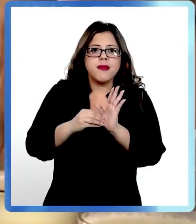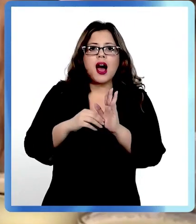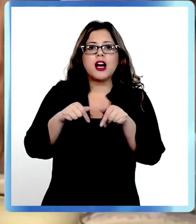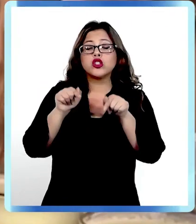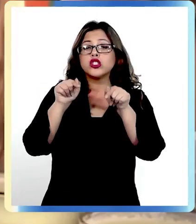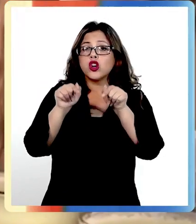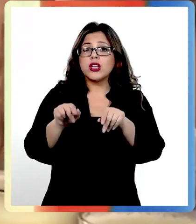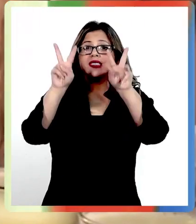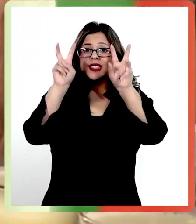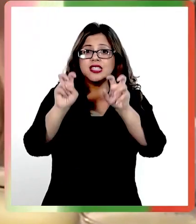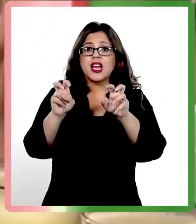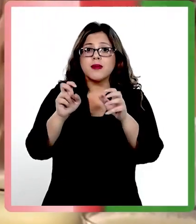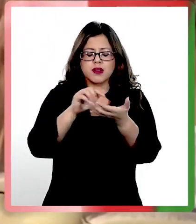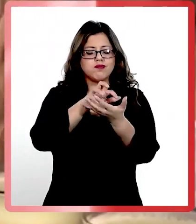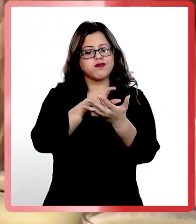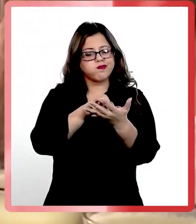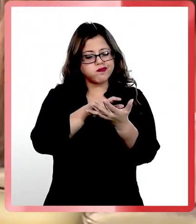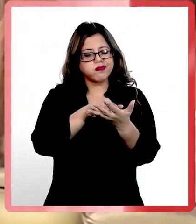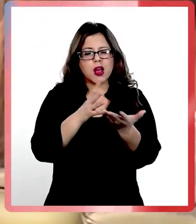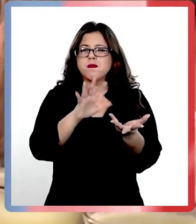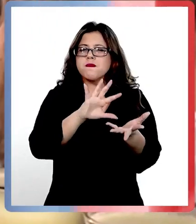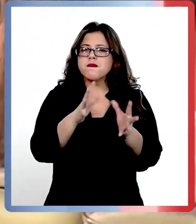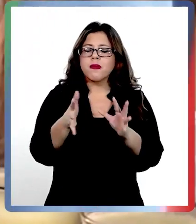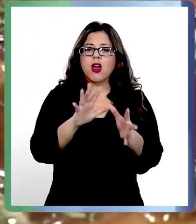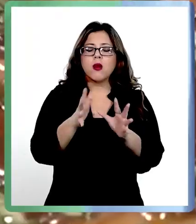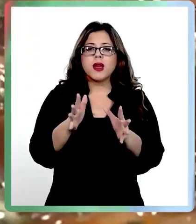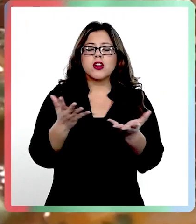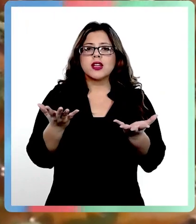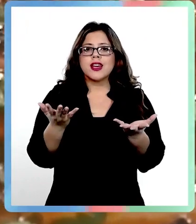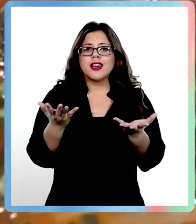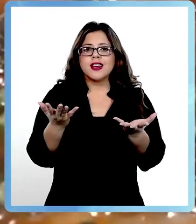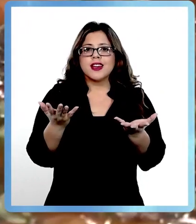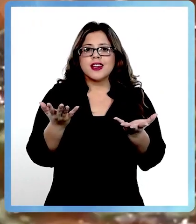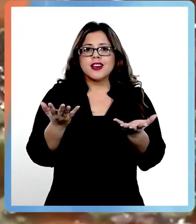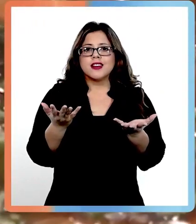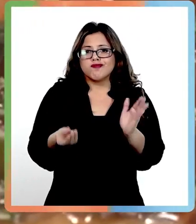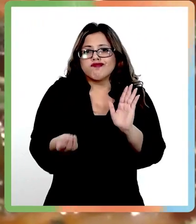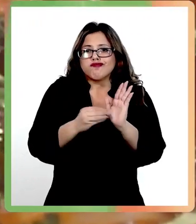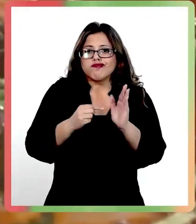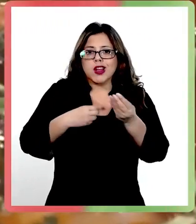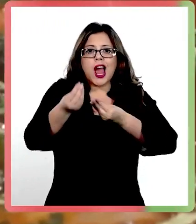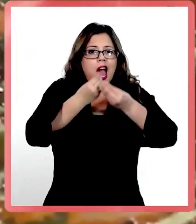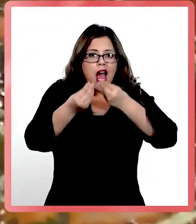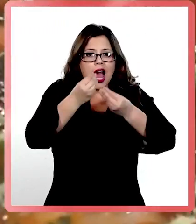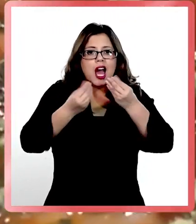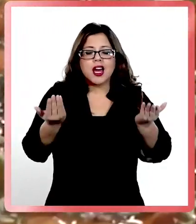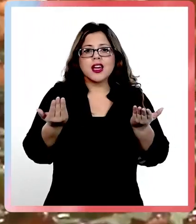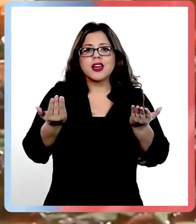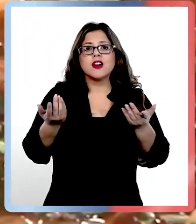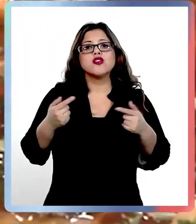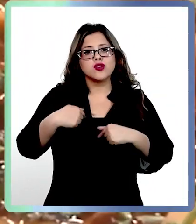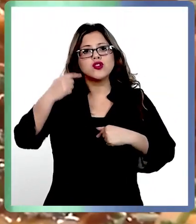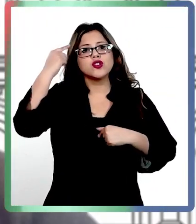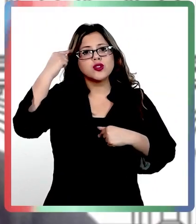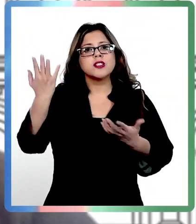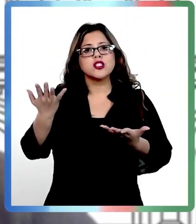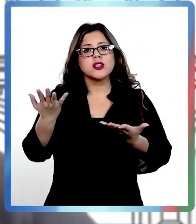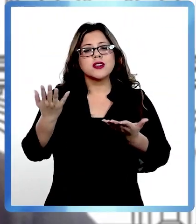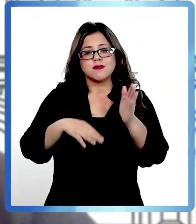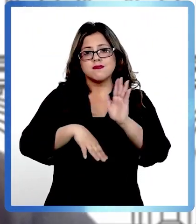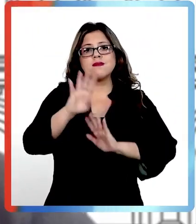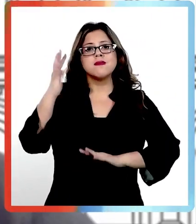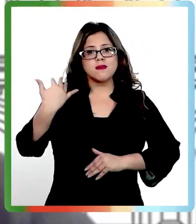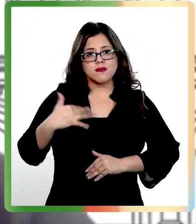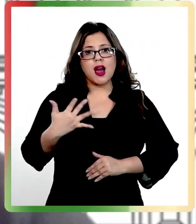Entonces, con ese ejercicio uno va calculando más o menos cuánto de extra comí en alimento. Así que yo creo que